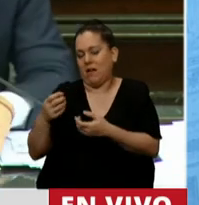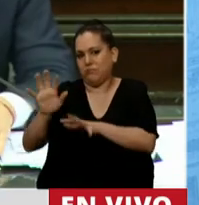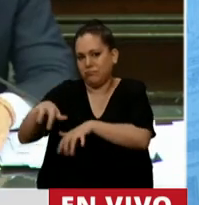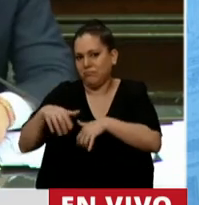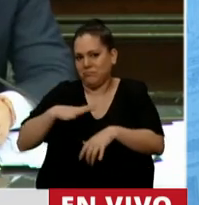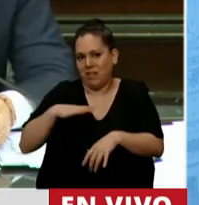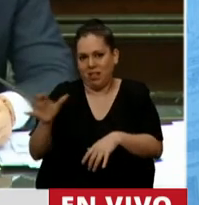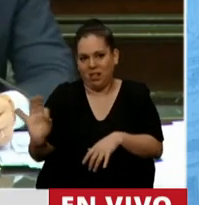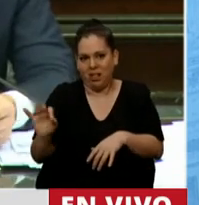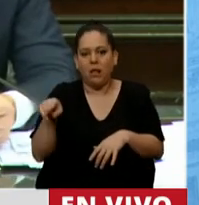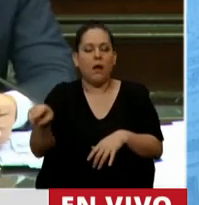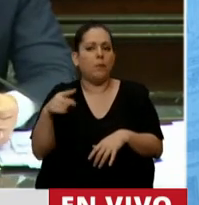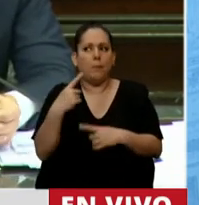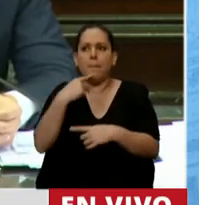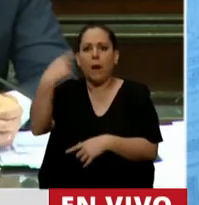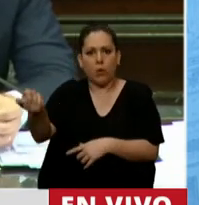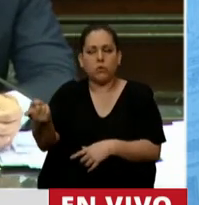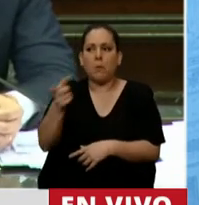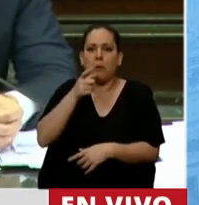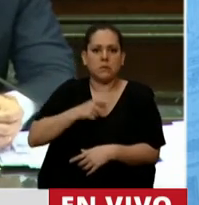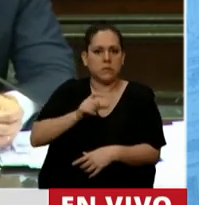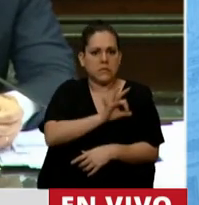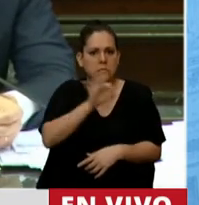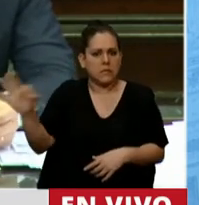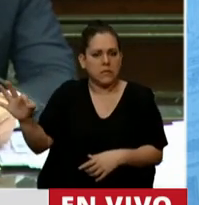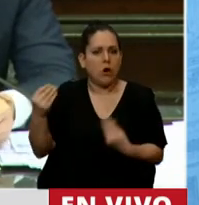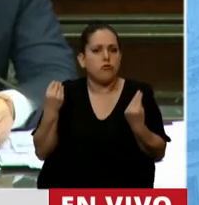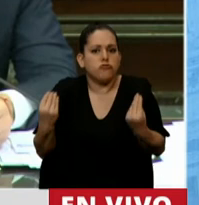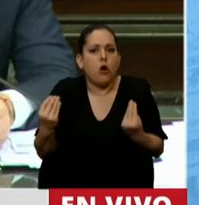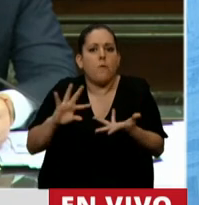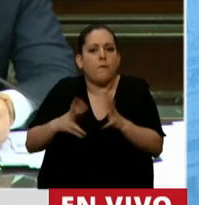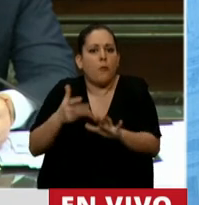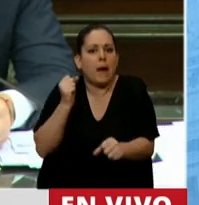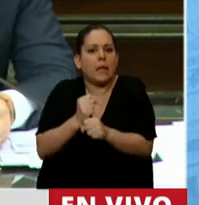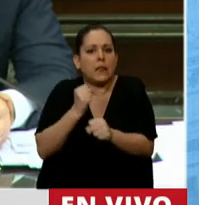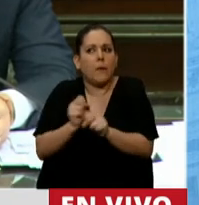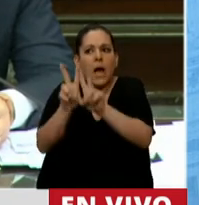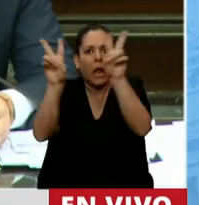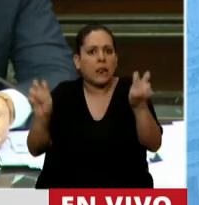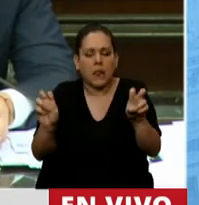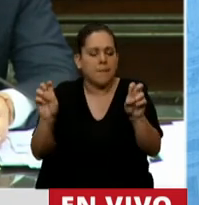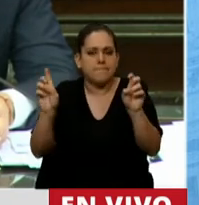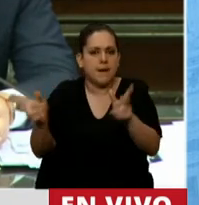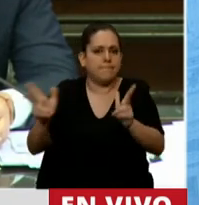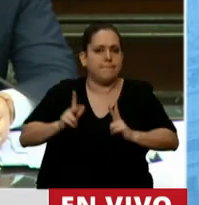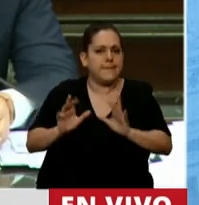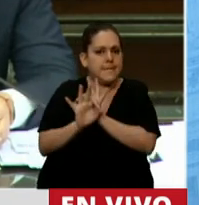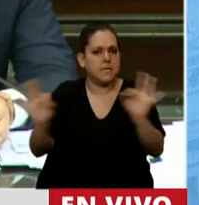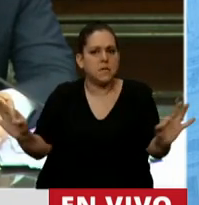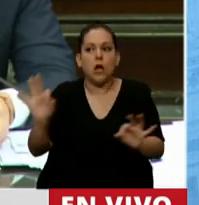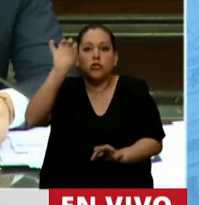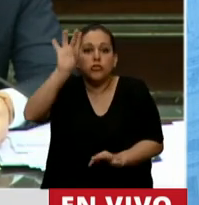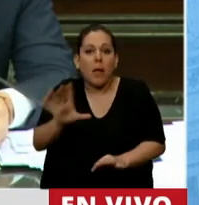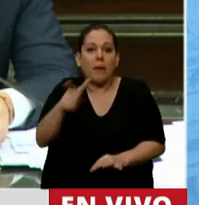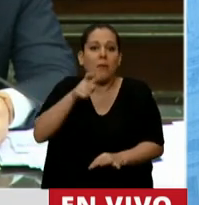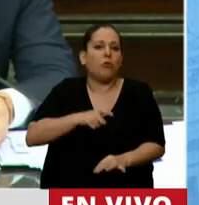concretas en este tema fundamental y no hemos recibido respuestas explícitas de cómo se está trabajando en esta temática. Solo ha respondido el